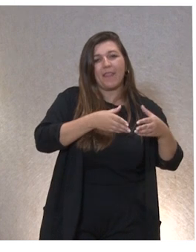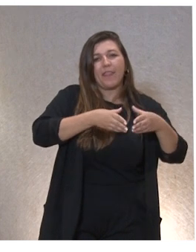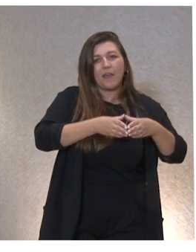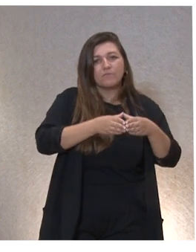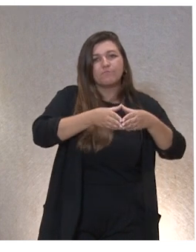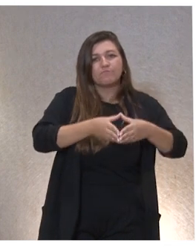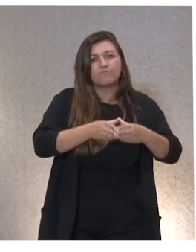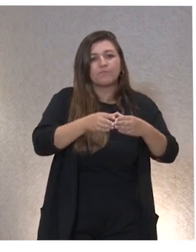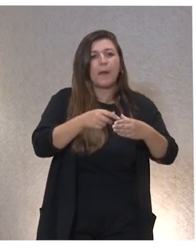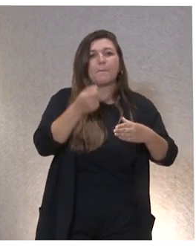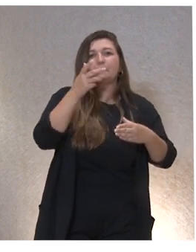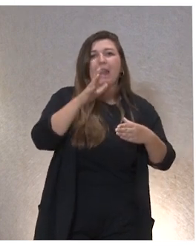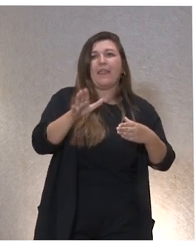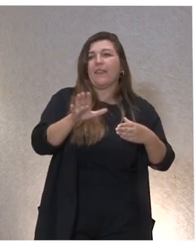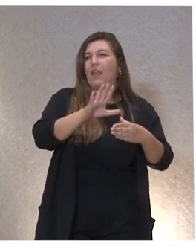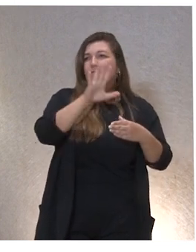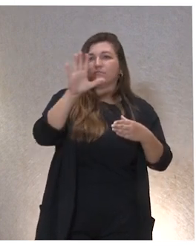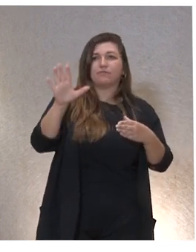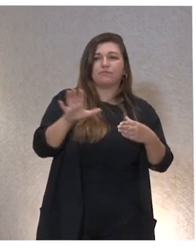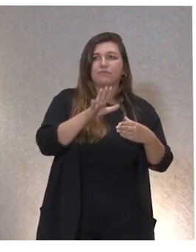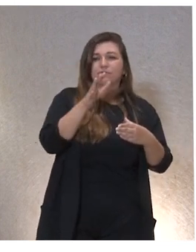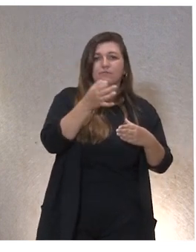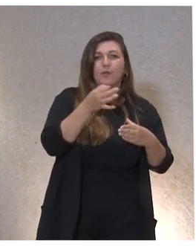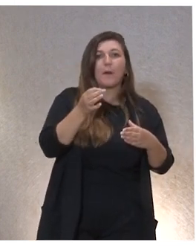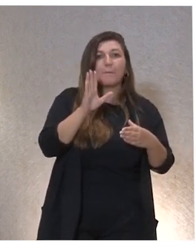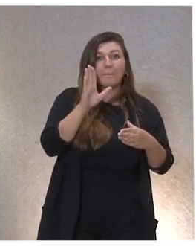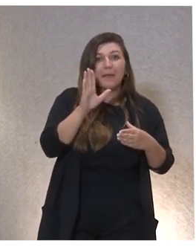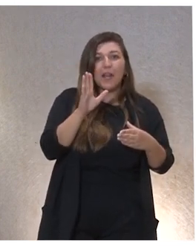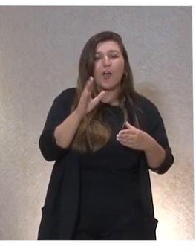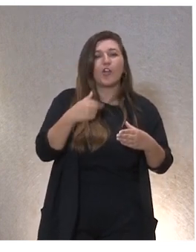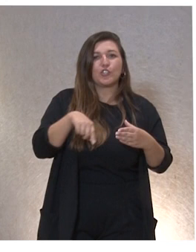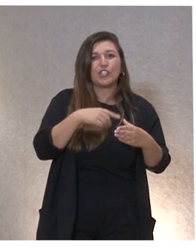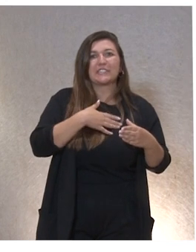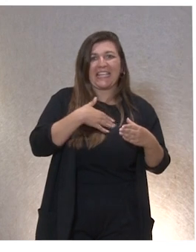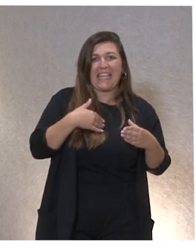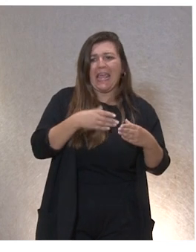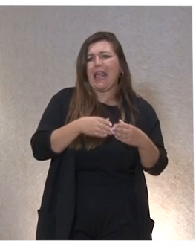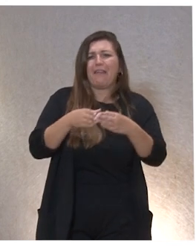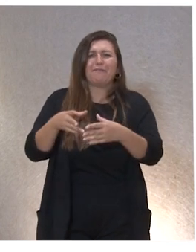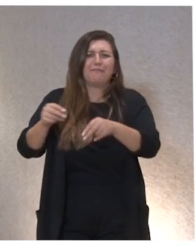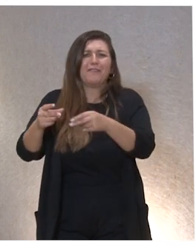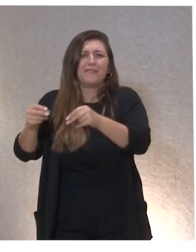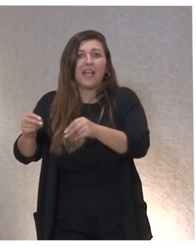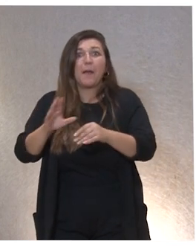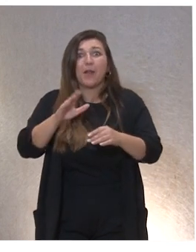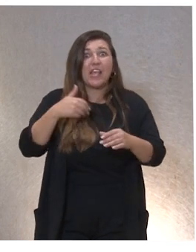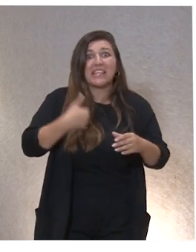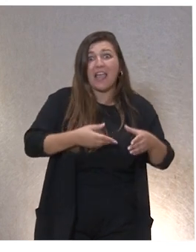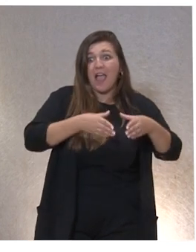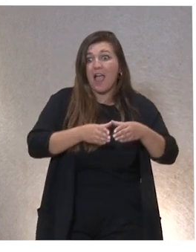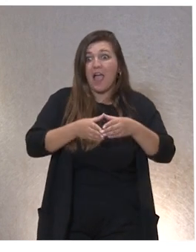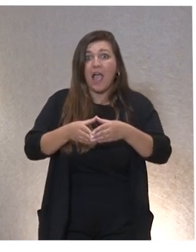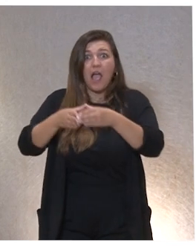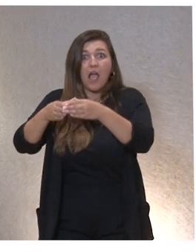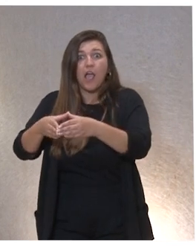parecía una utopía. Y no ha habido un solo día en el que no hayamos intentado aterrizar. Y llegó el día. Y no